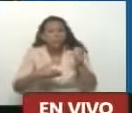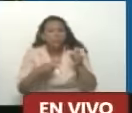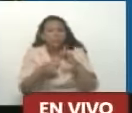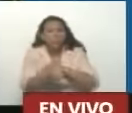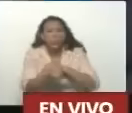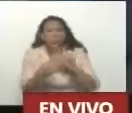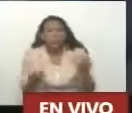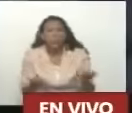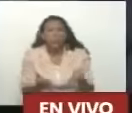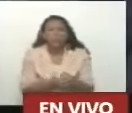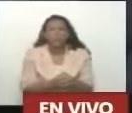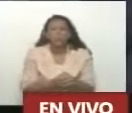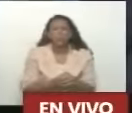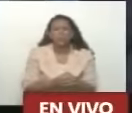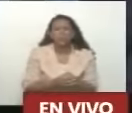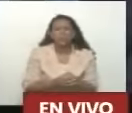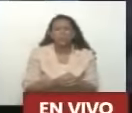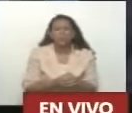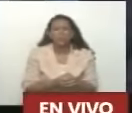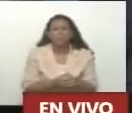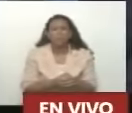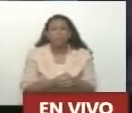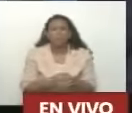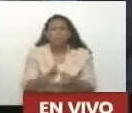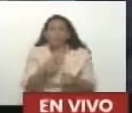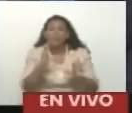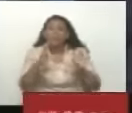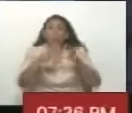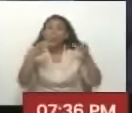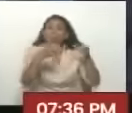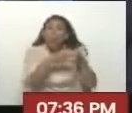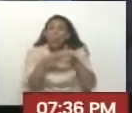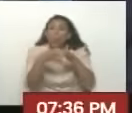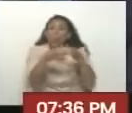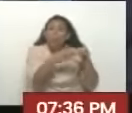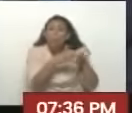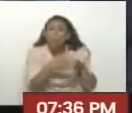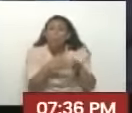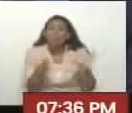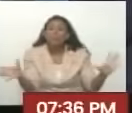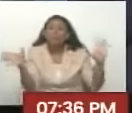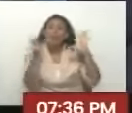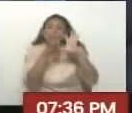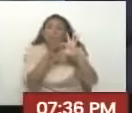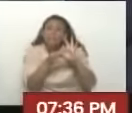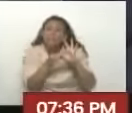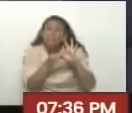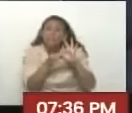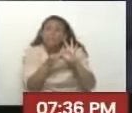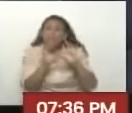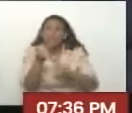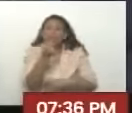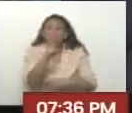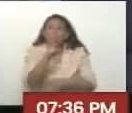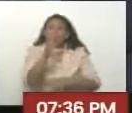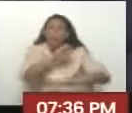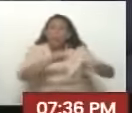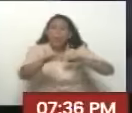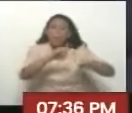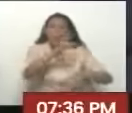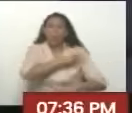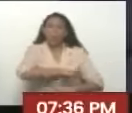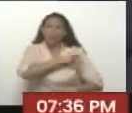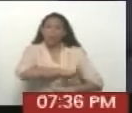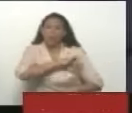comandante Chávez En su momento Constituyó Una alianza De 12 Movimientos Y partidos